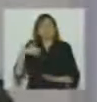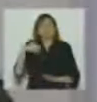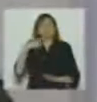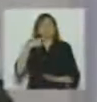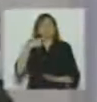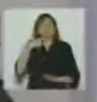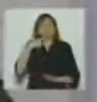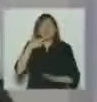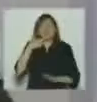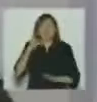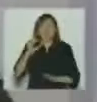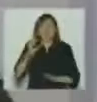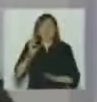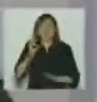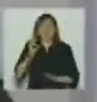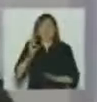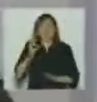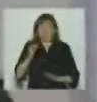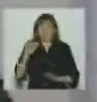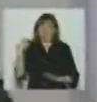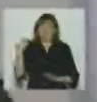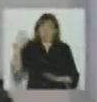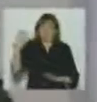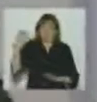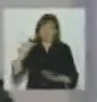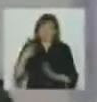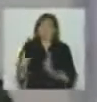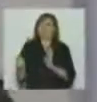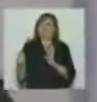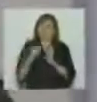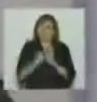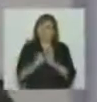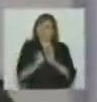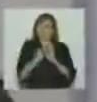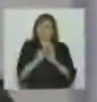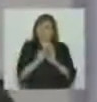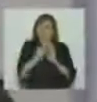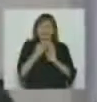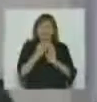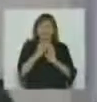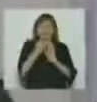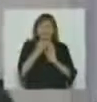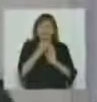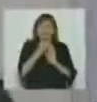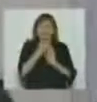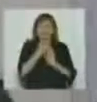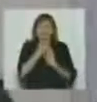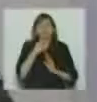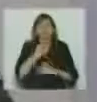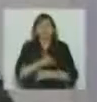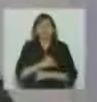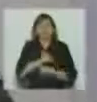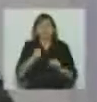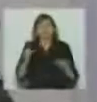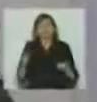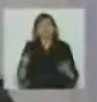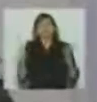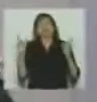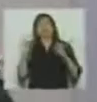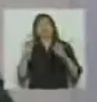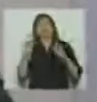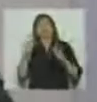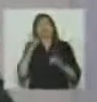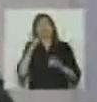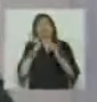se agregó a todo lo que ya venía siendo descalificación agravio ficciones mentiras